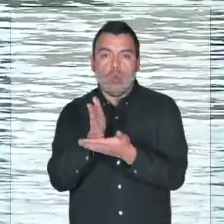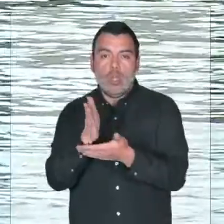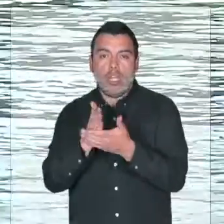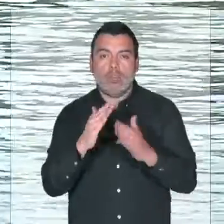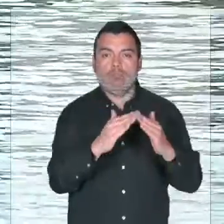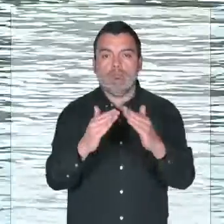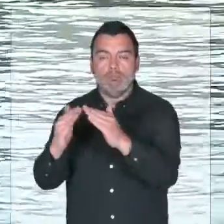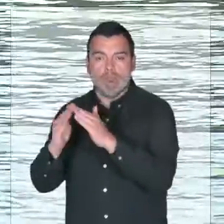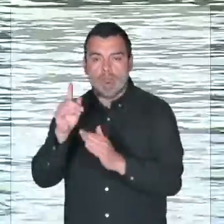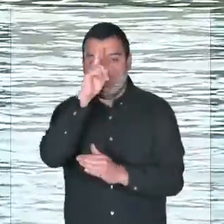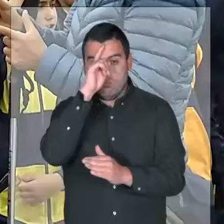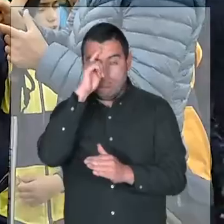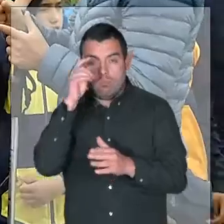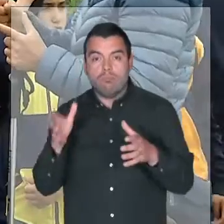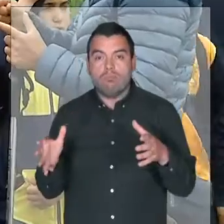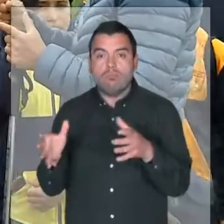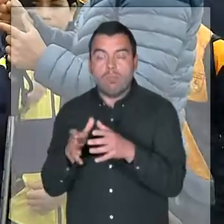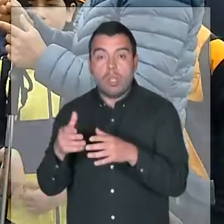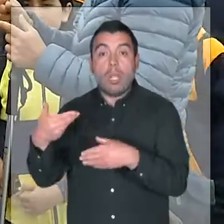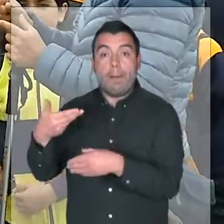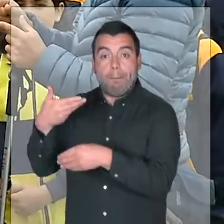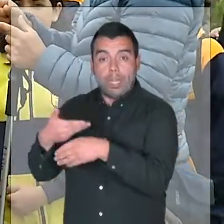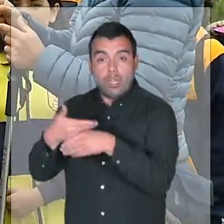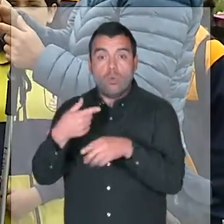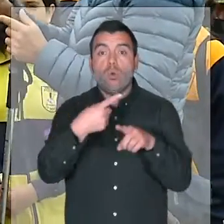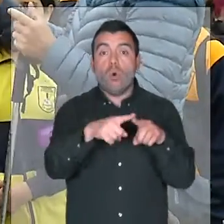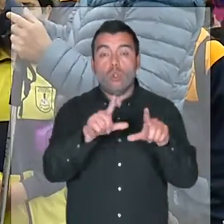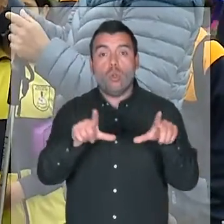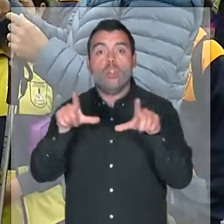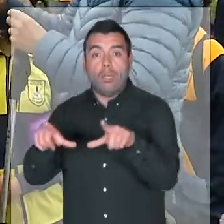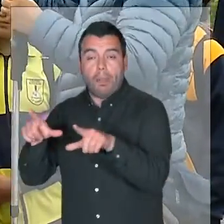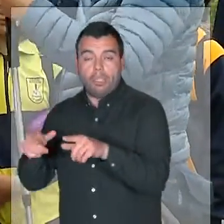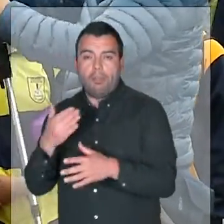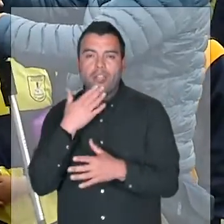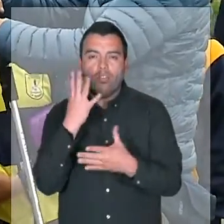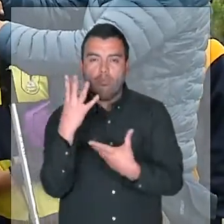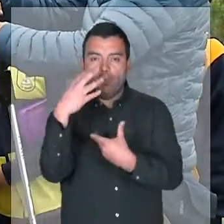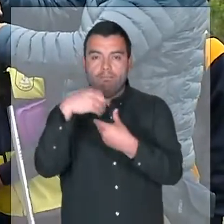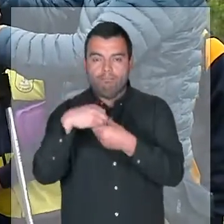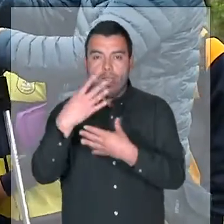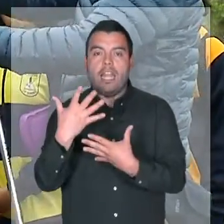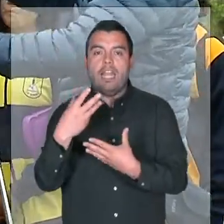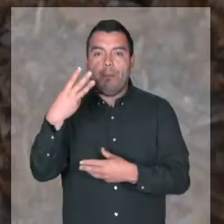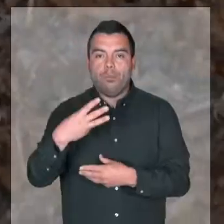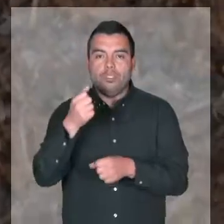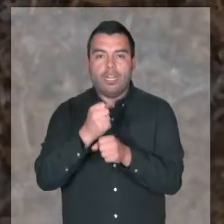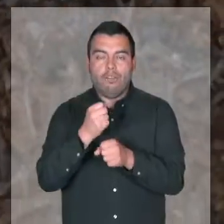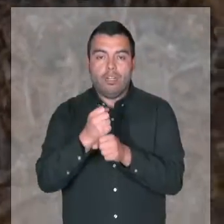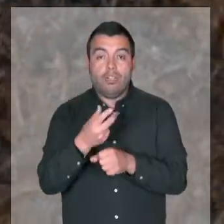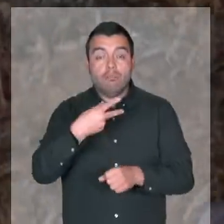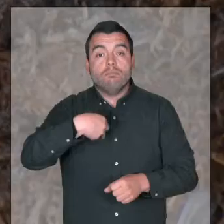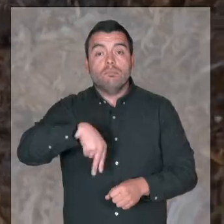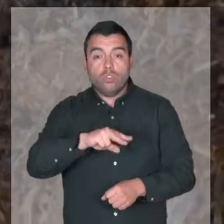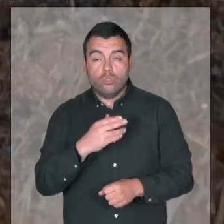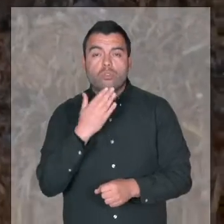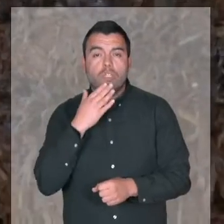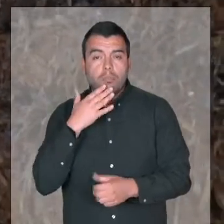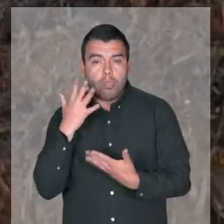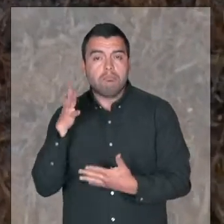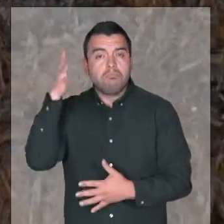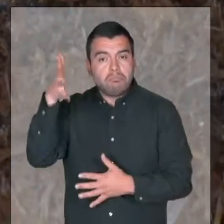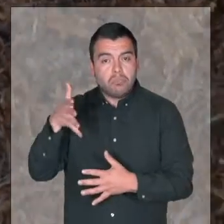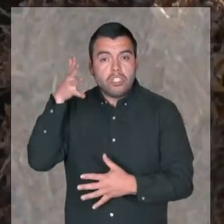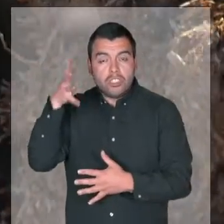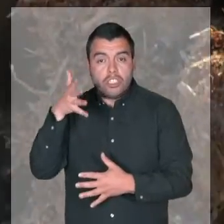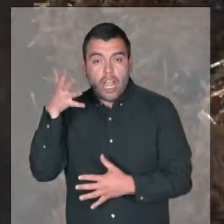vecinos, consultorios, a requerimiento de otros departamentos y unidades del municipio. Nosotros también tenemos charlas de